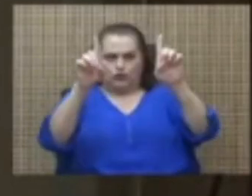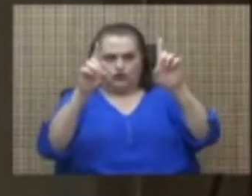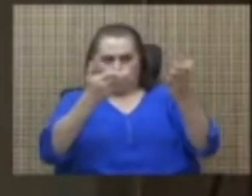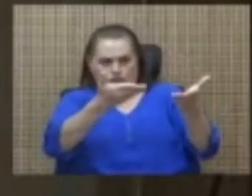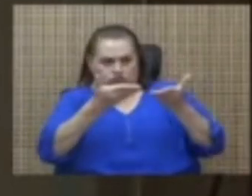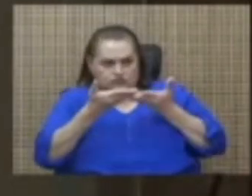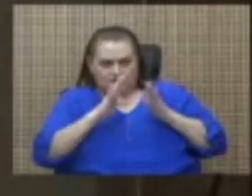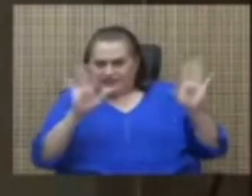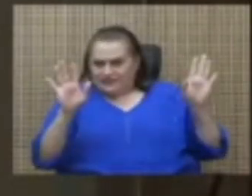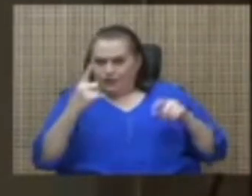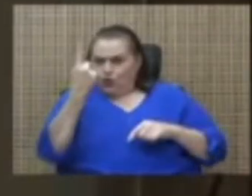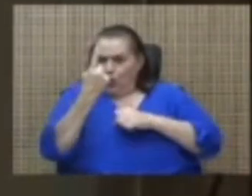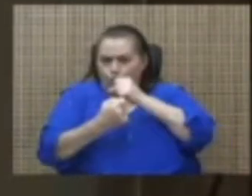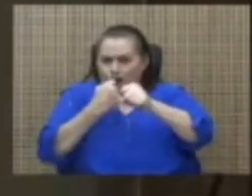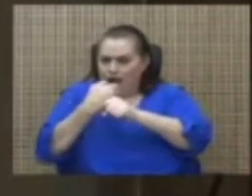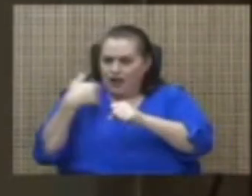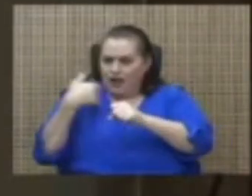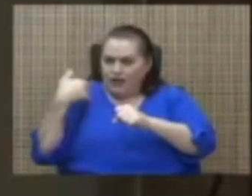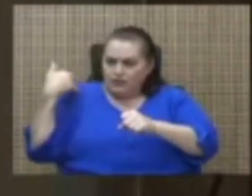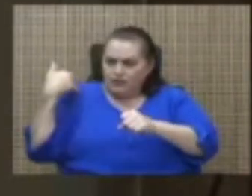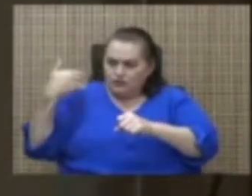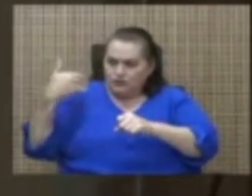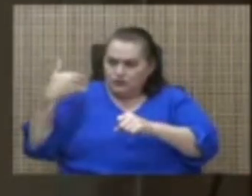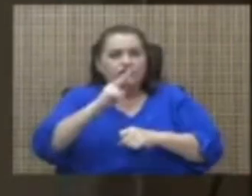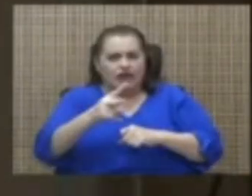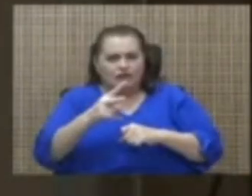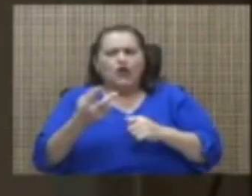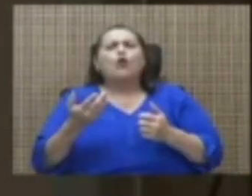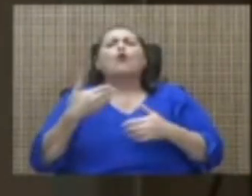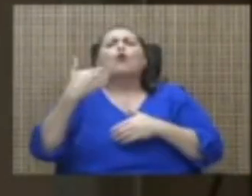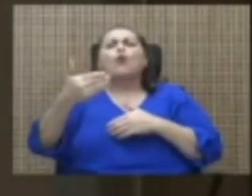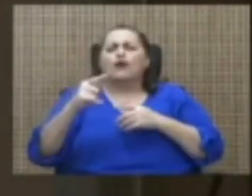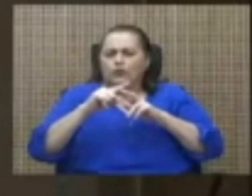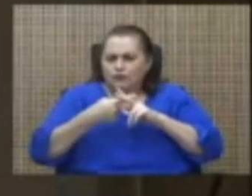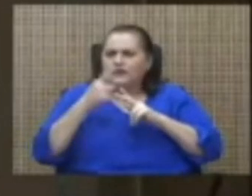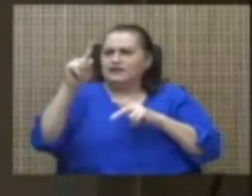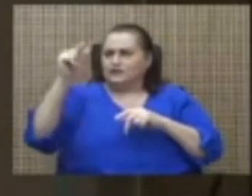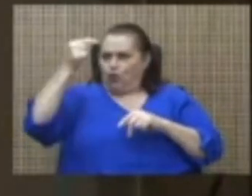a cumplir un año y realmente ¿cuándo va a empezar a gobernar?